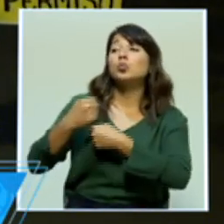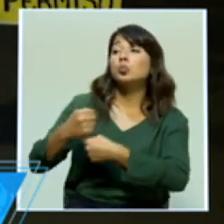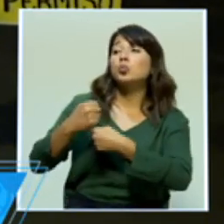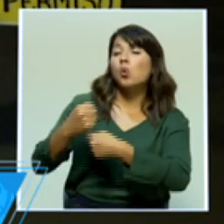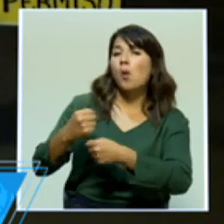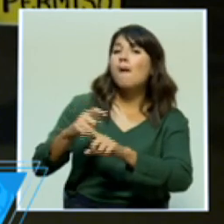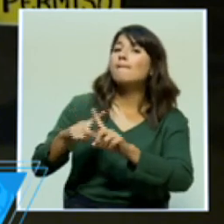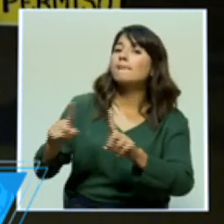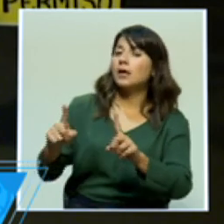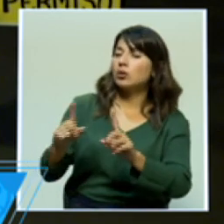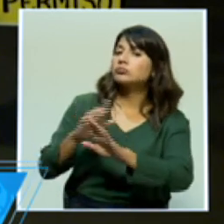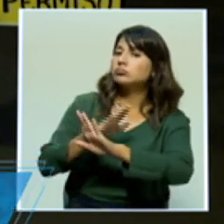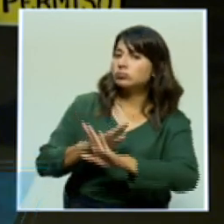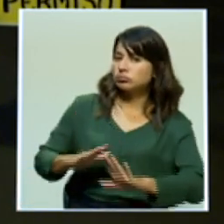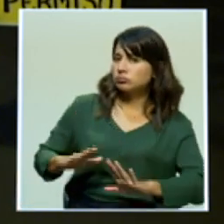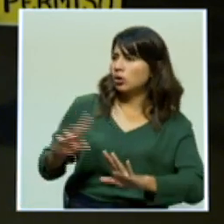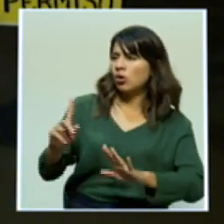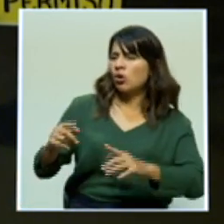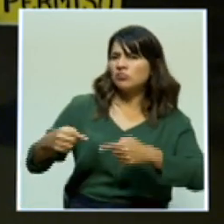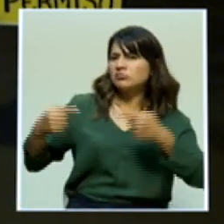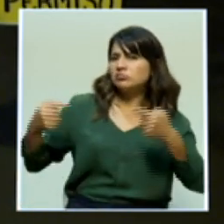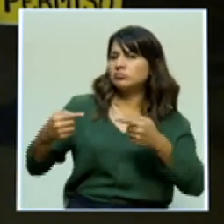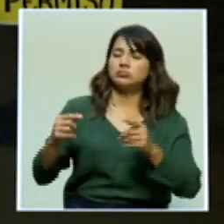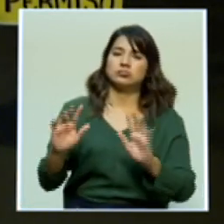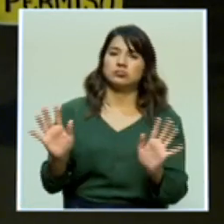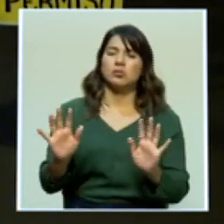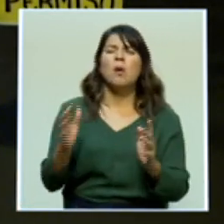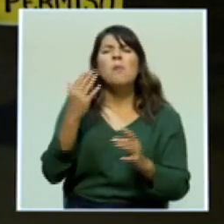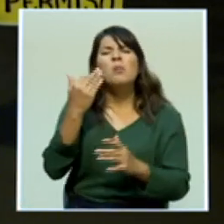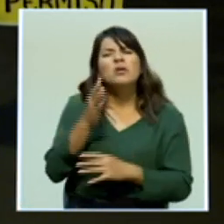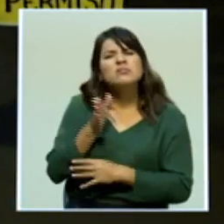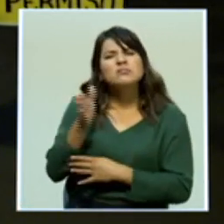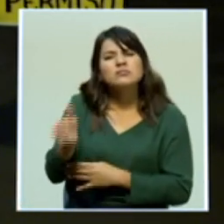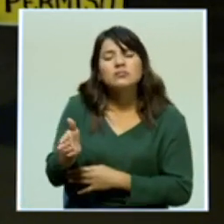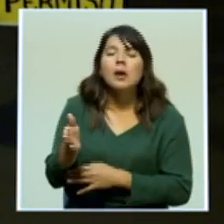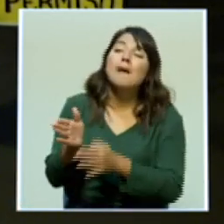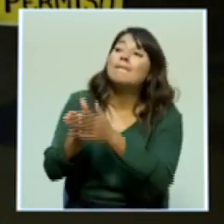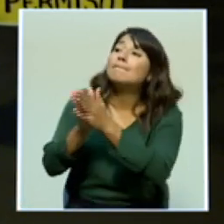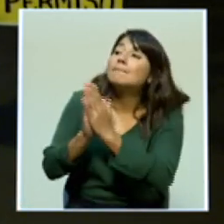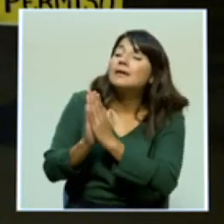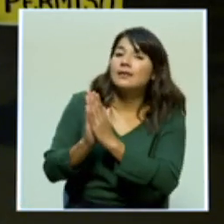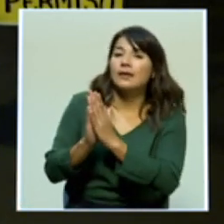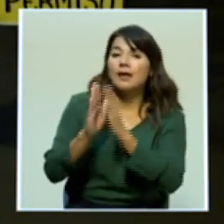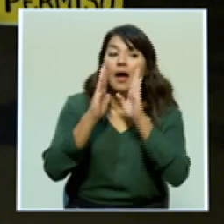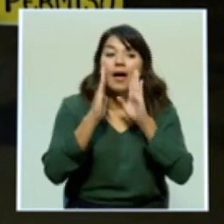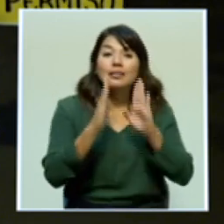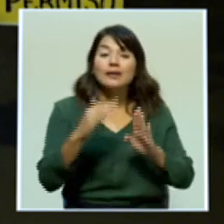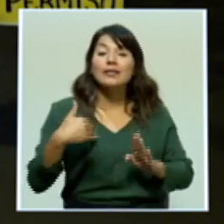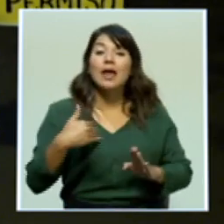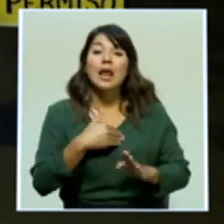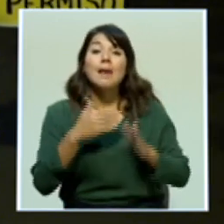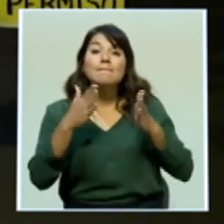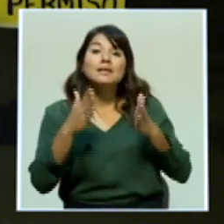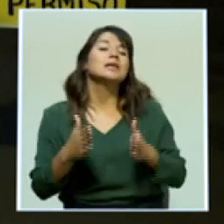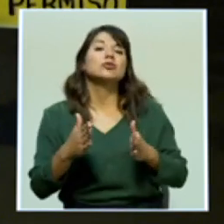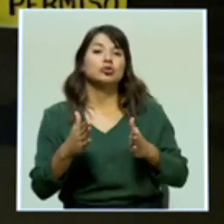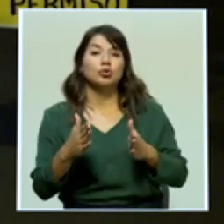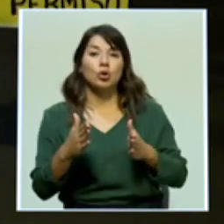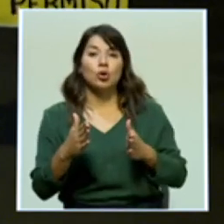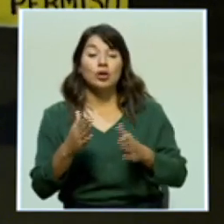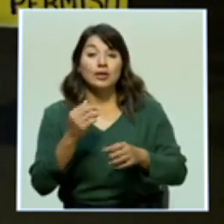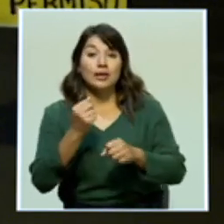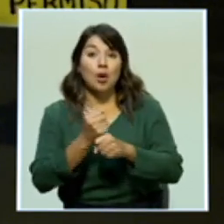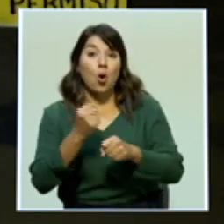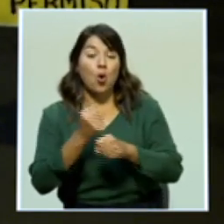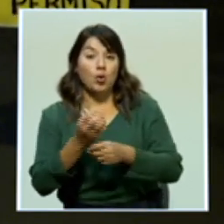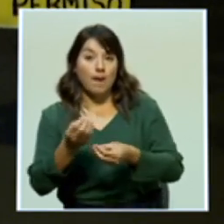Ellos están solicitando ser atendidos por el ministro de Obras Públicas, don Rodolfo Méndez Mata, y entre las peticiones que